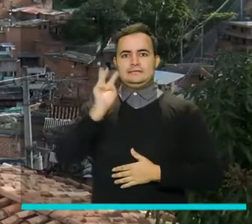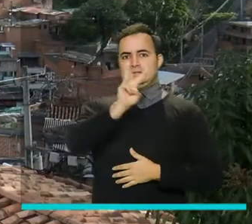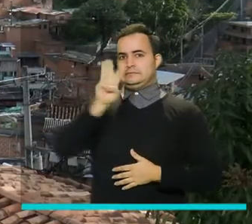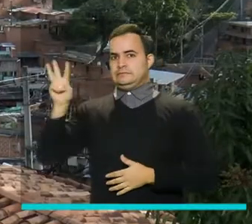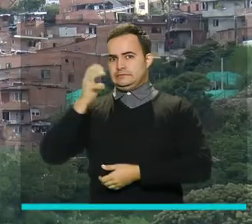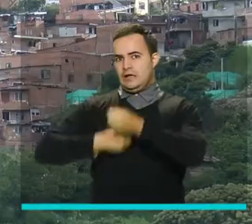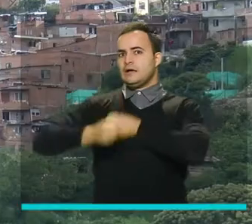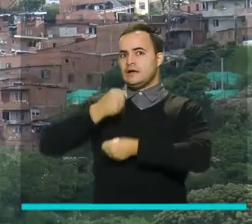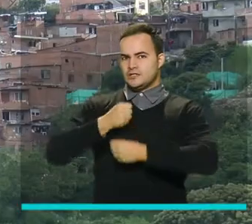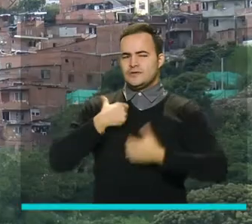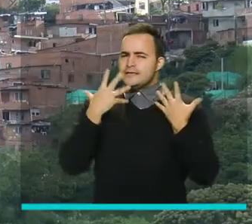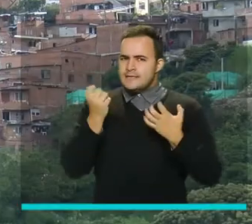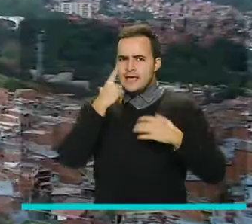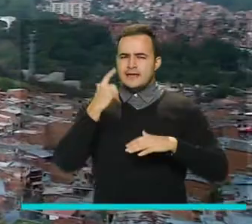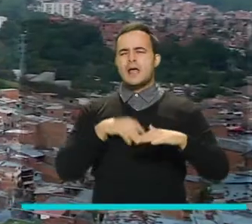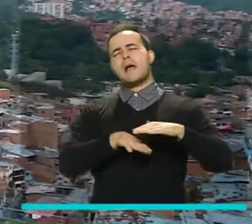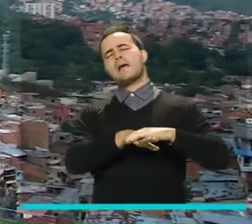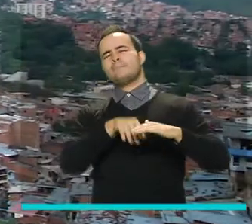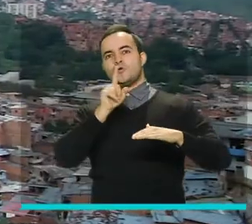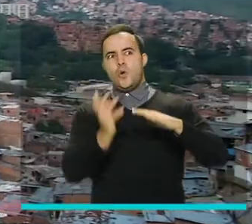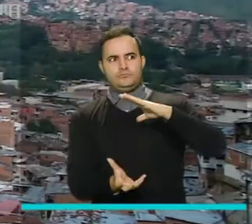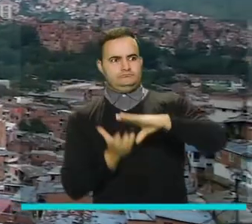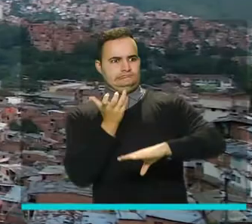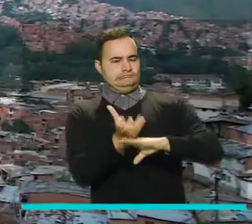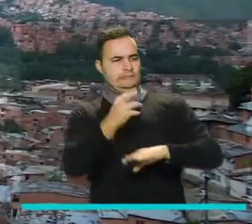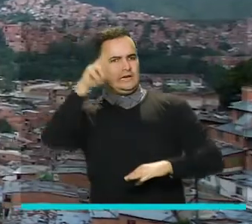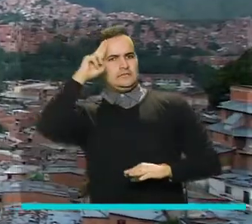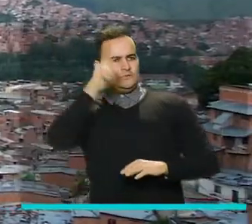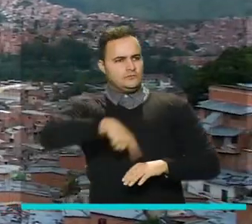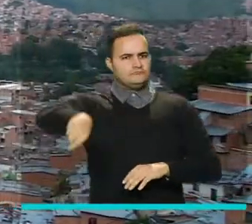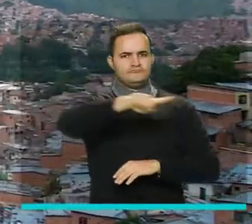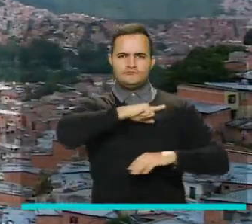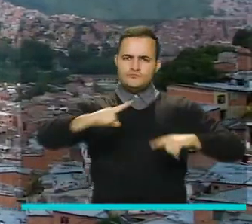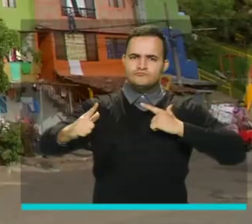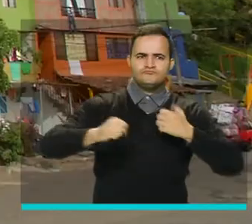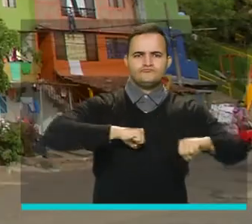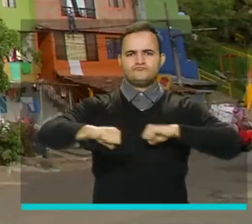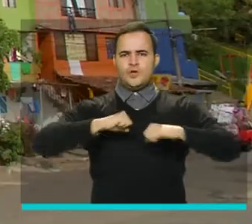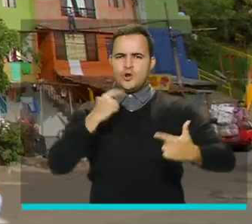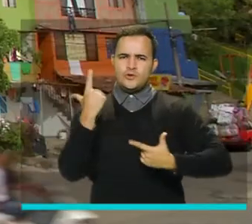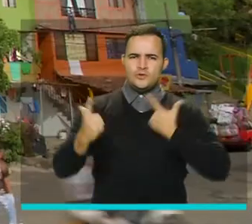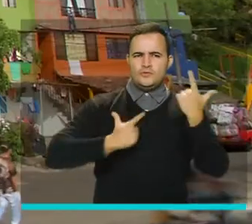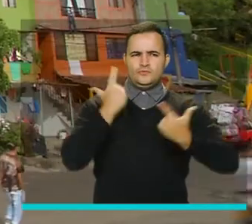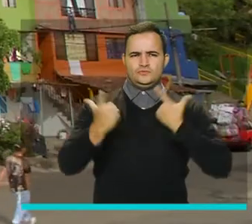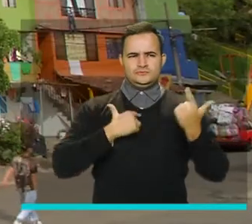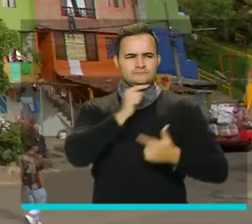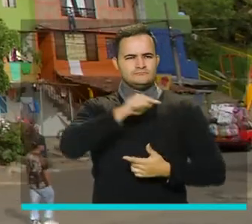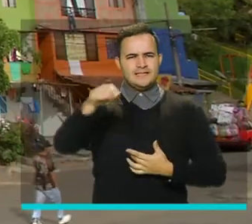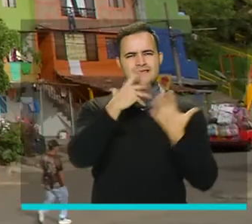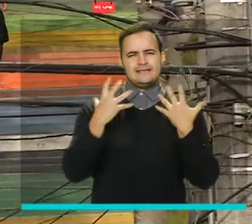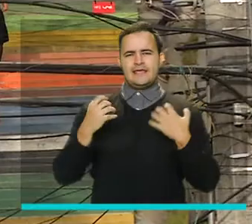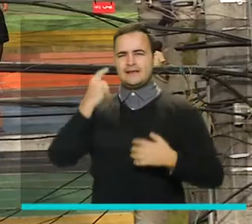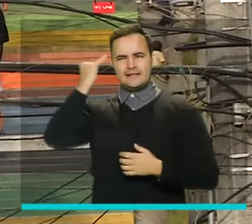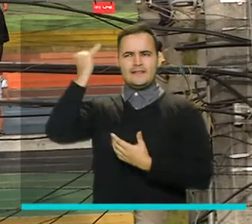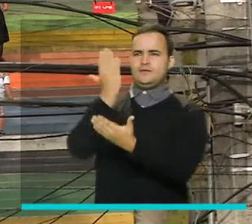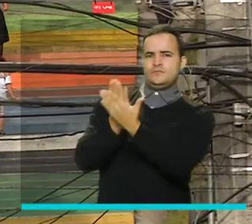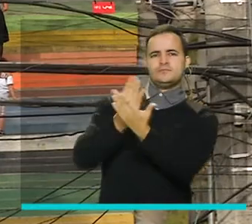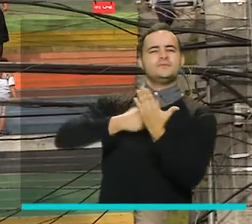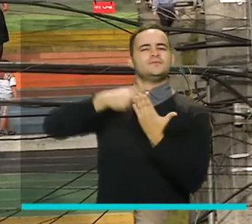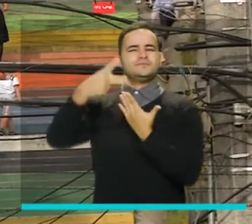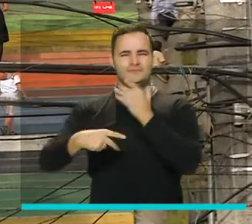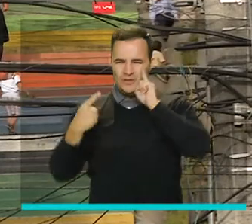busca hacer visible el esfuerzo cotidiano de miles de personas que trabajan en la construcción y consolidación de